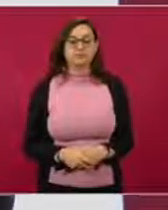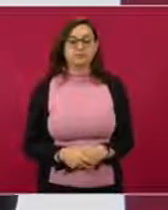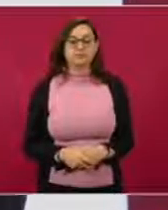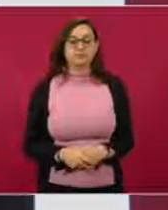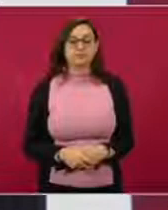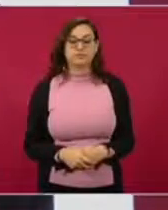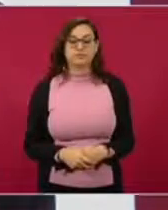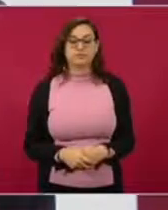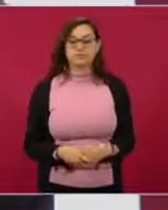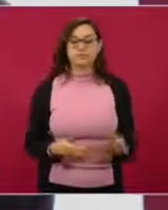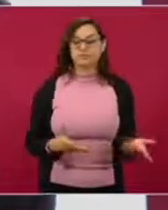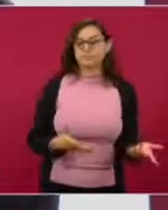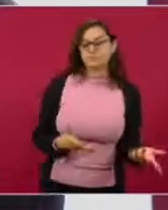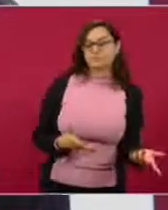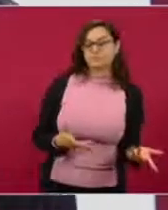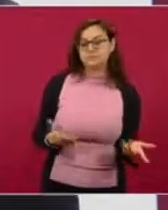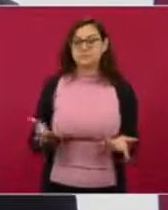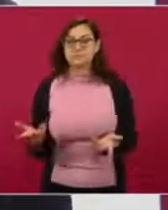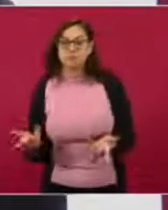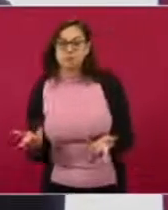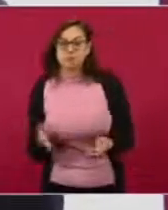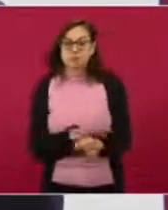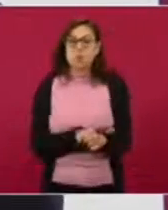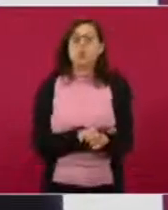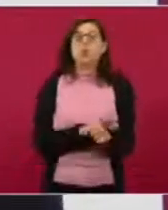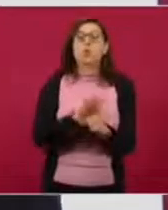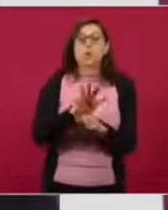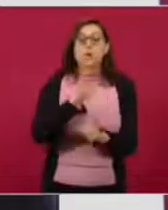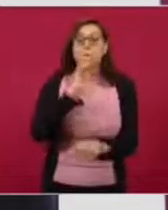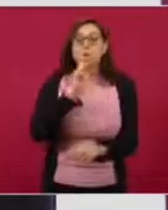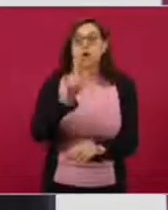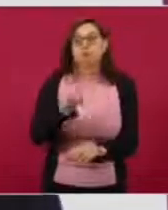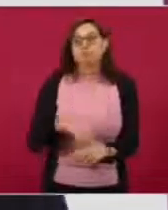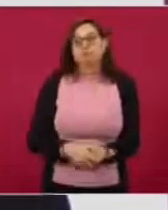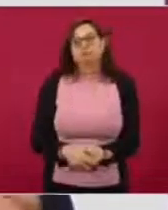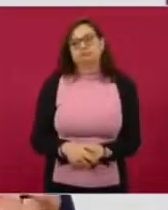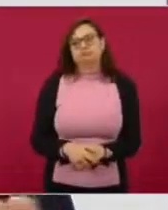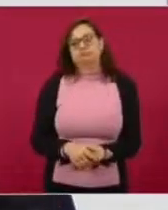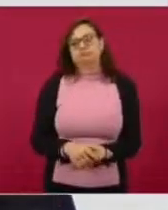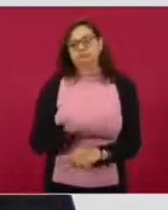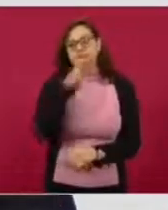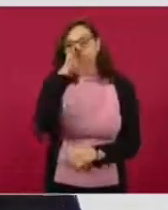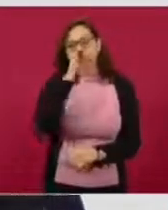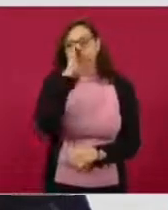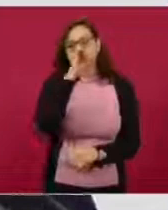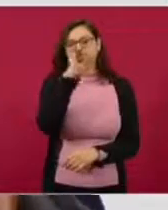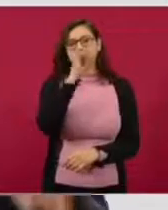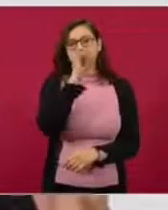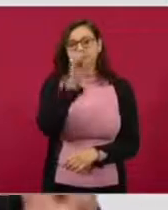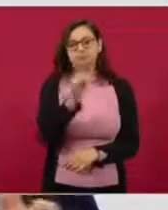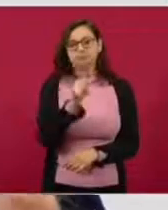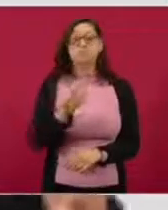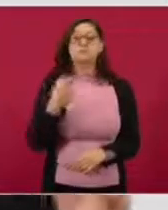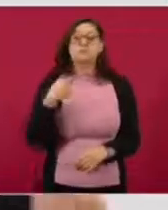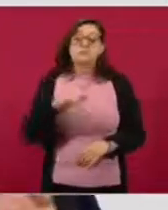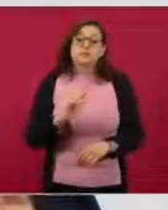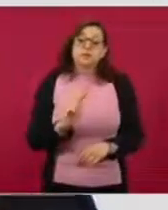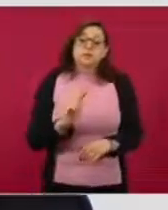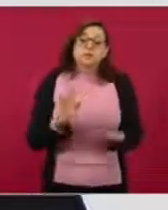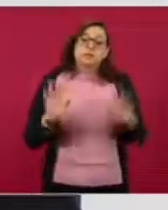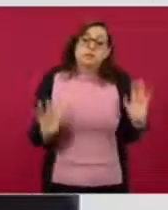no hay con quién quedarse, pero cada quien que haga